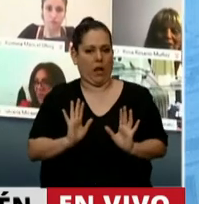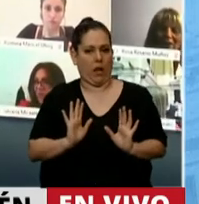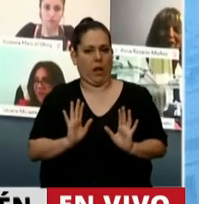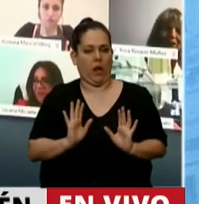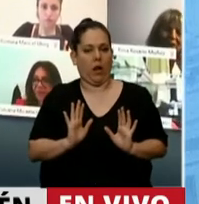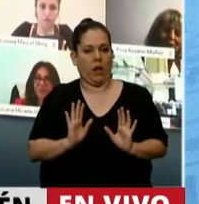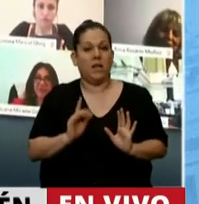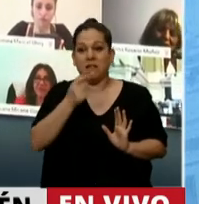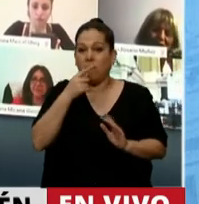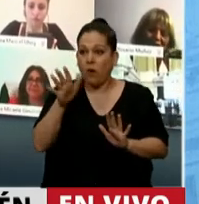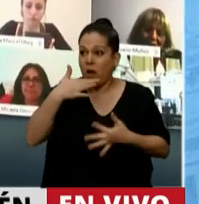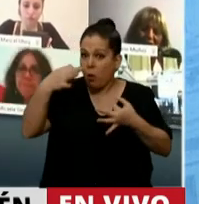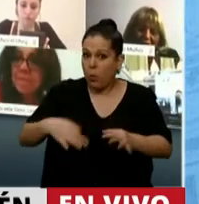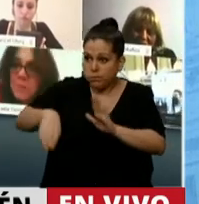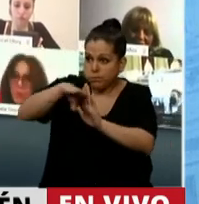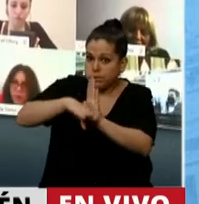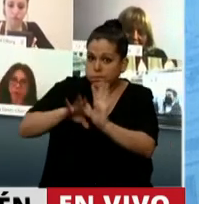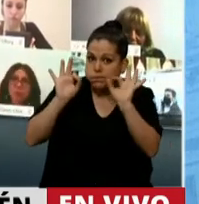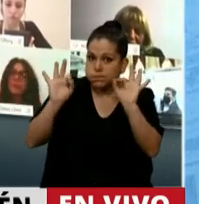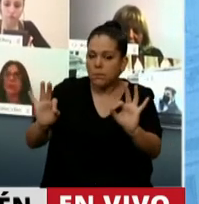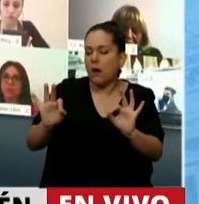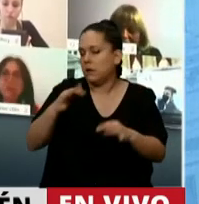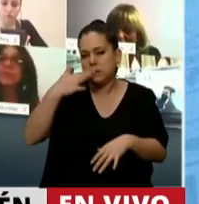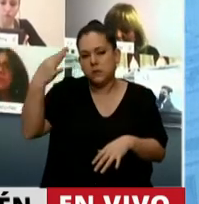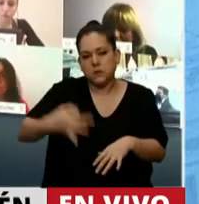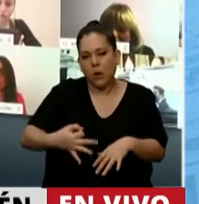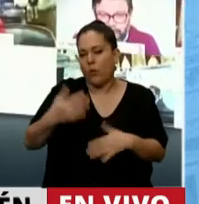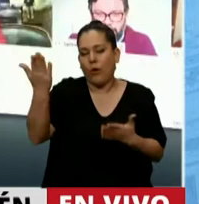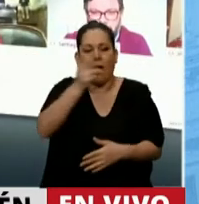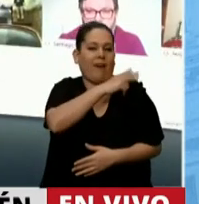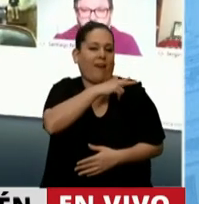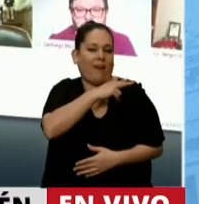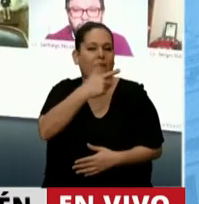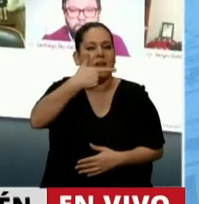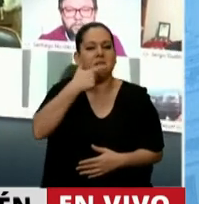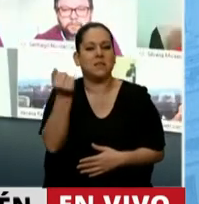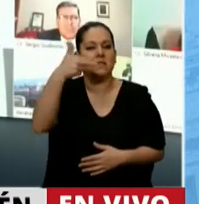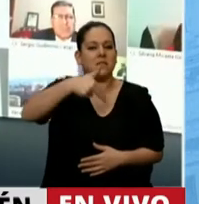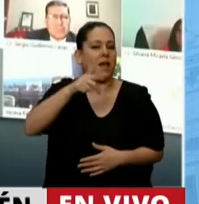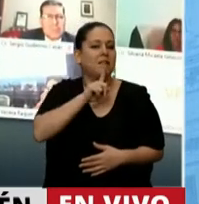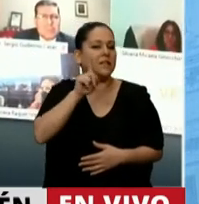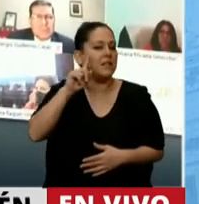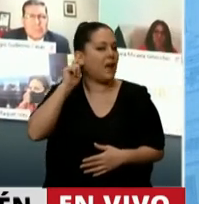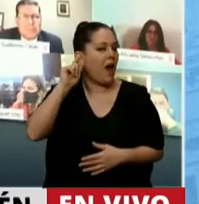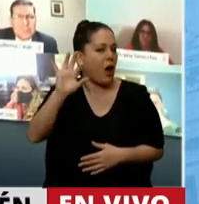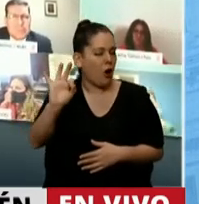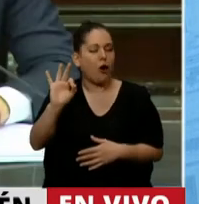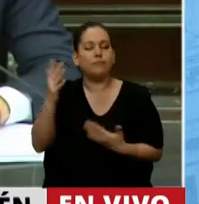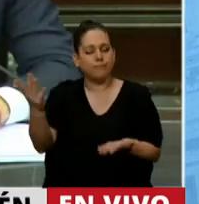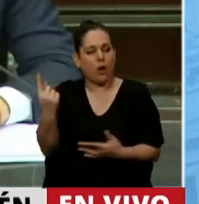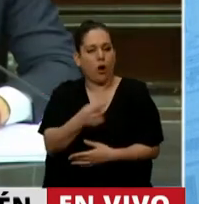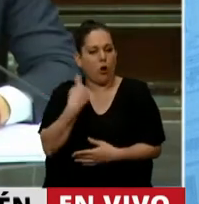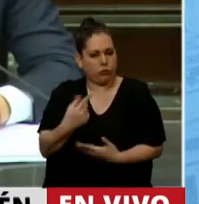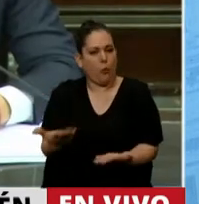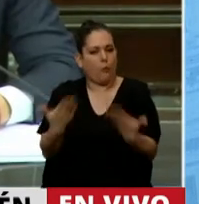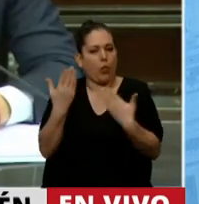asegurarle, señor Jefe de Gabinete, Santiago, que desde la provincia de Neuquén estamos en condiciones de